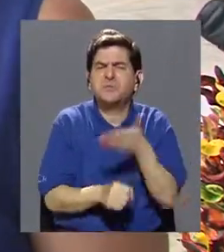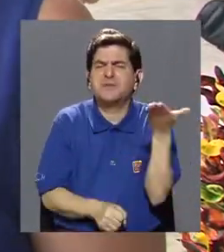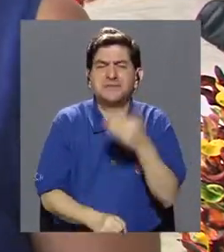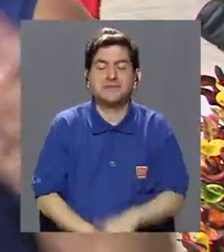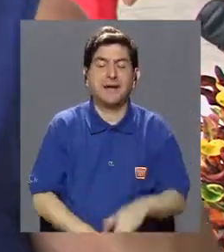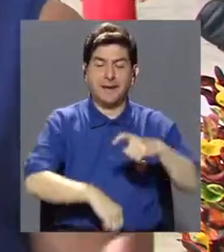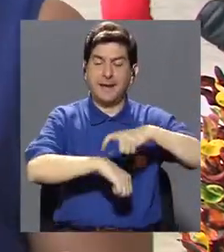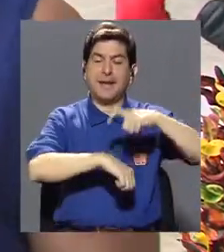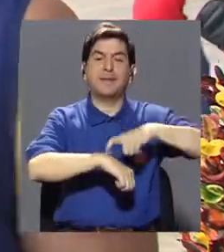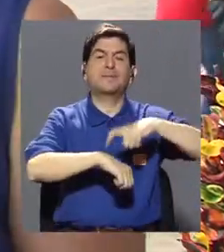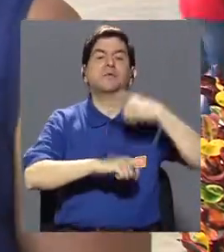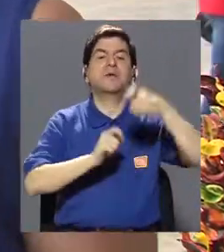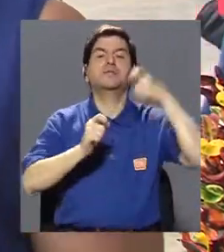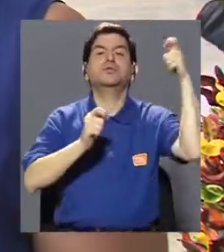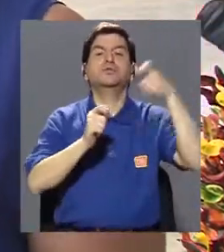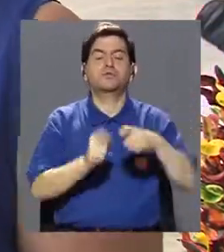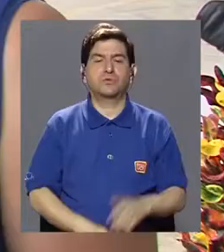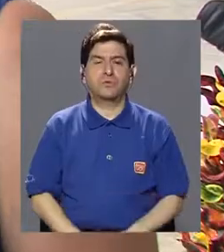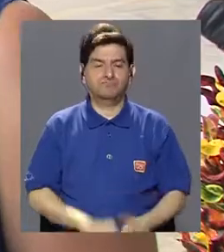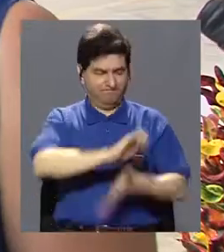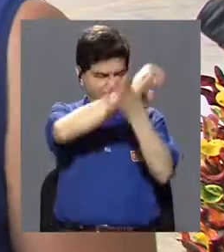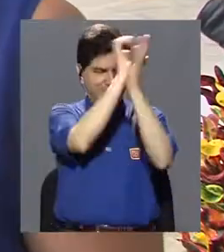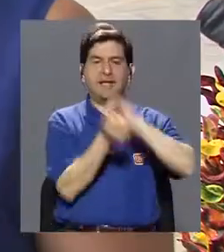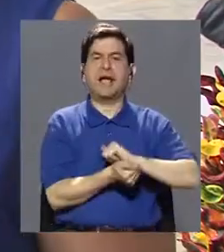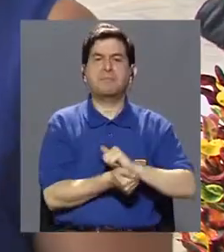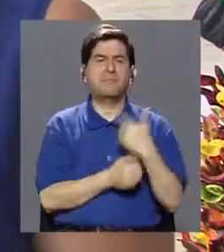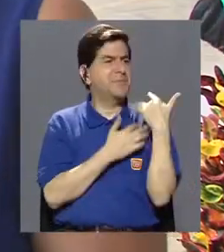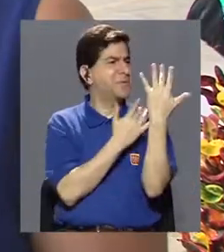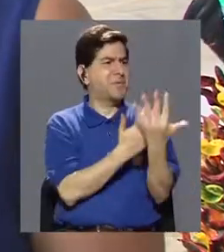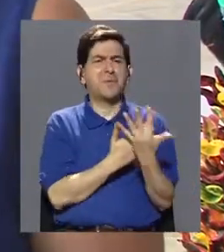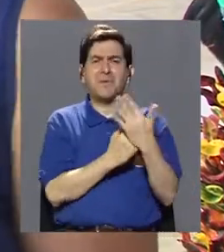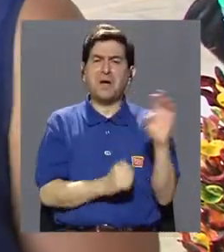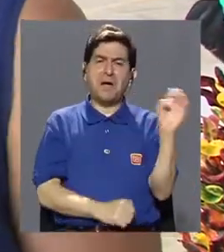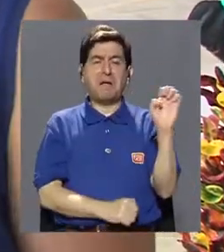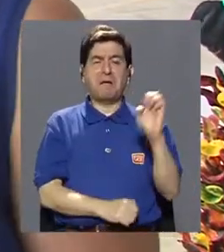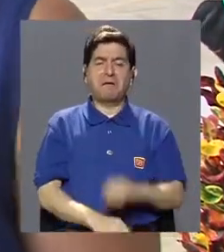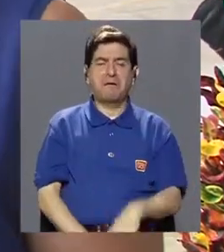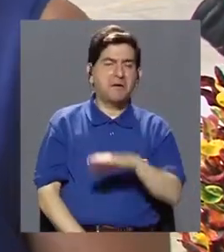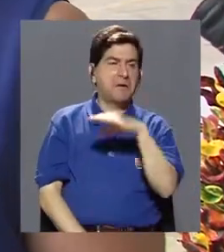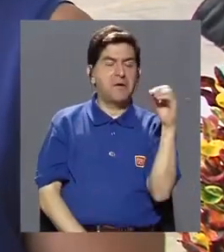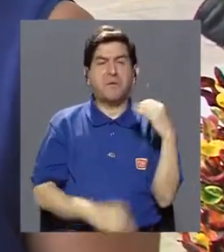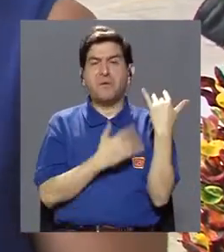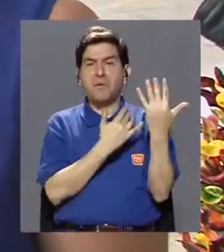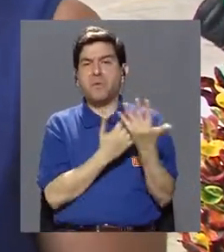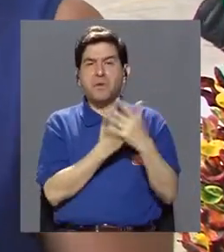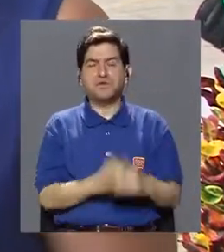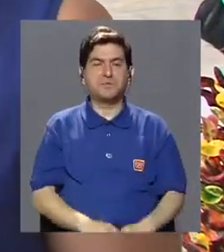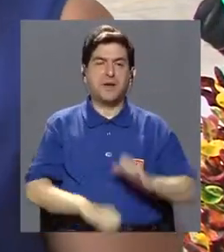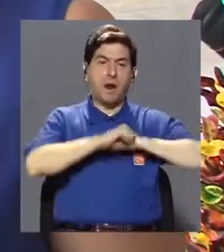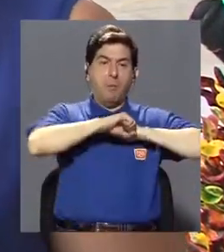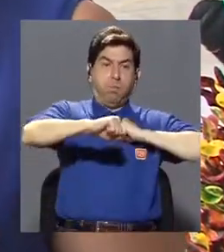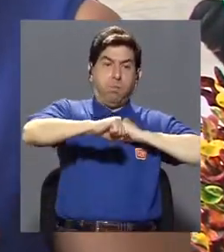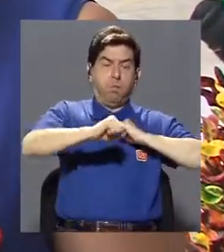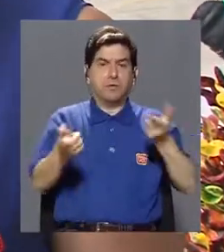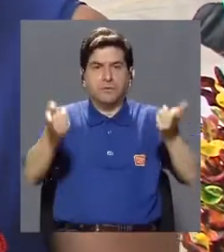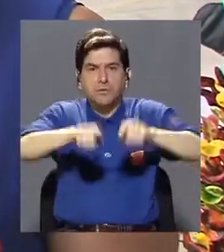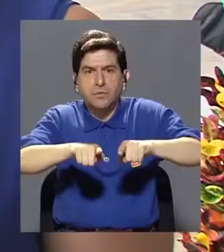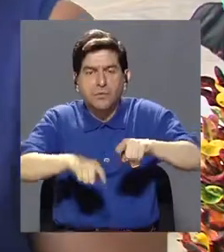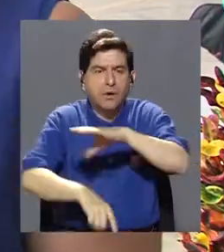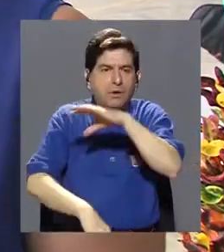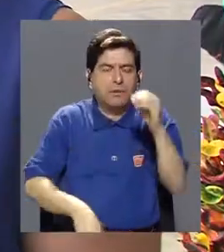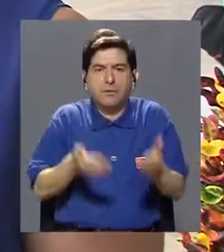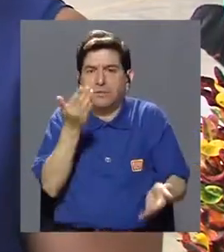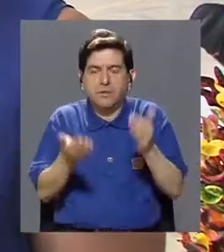¿verdad?, de que hagamos un cambio. No esperemos a enero, no esperemos al infarto, no esperemos a que algún